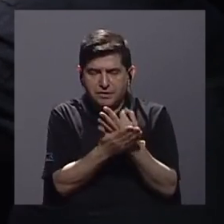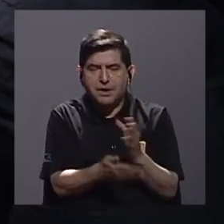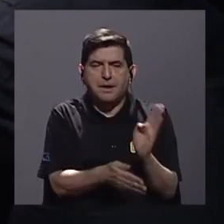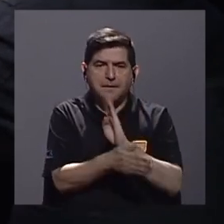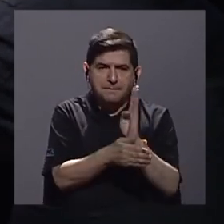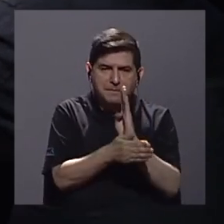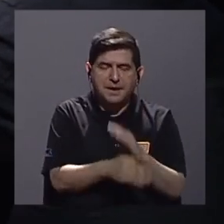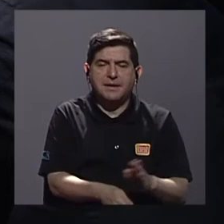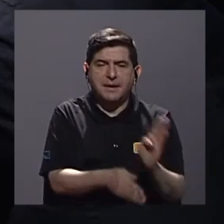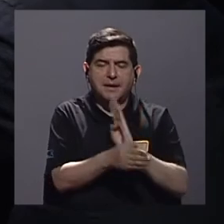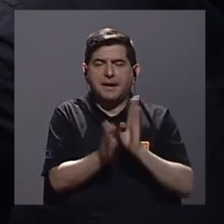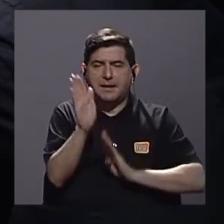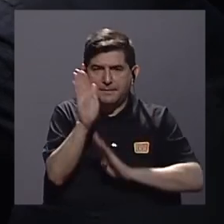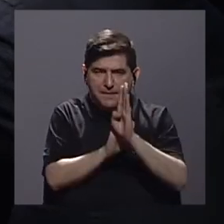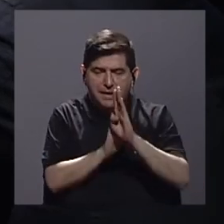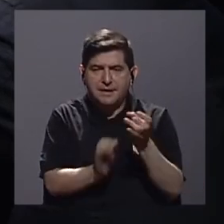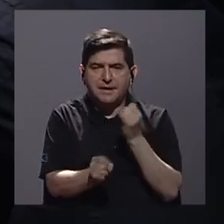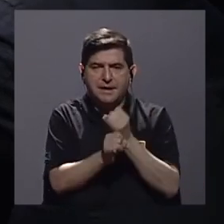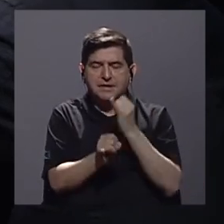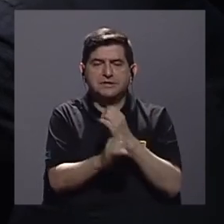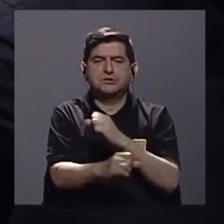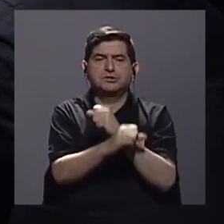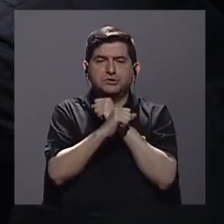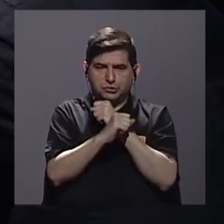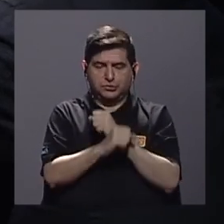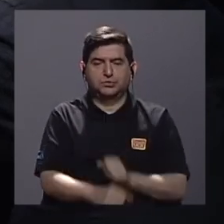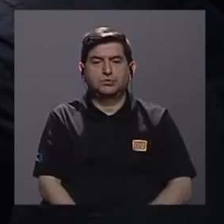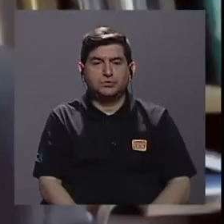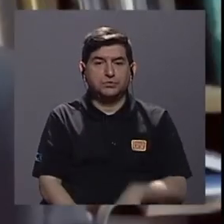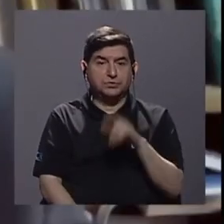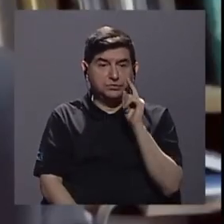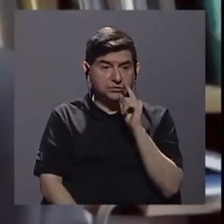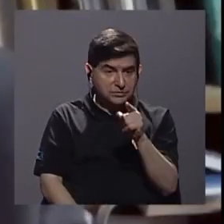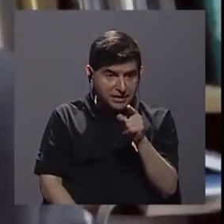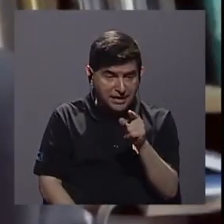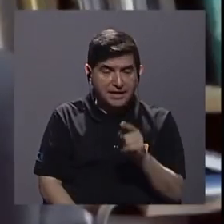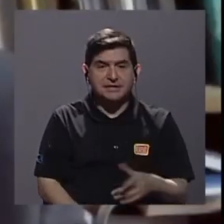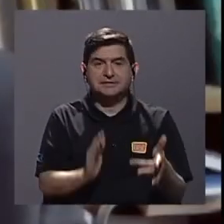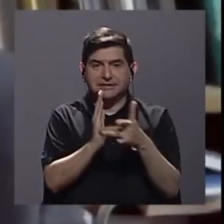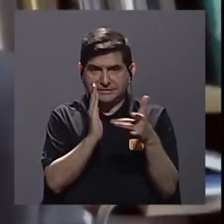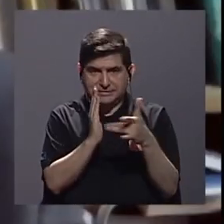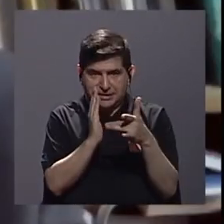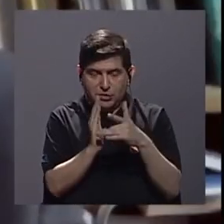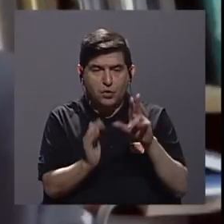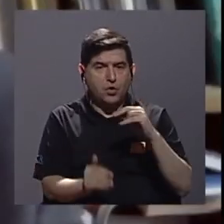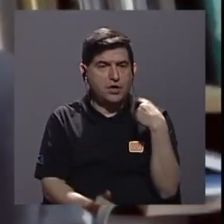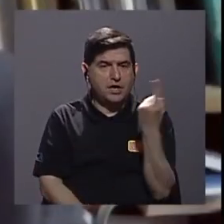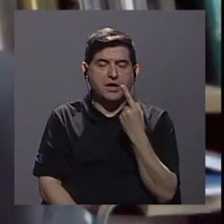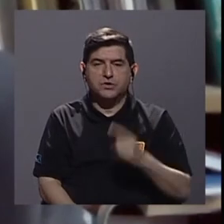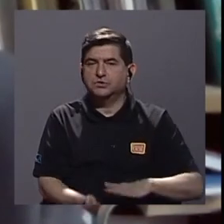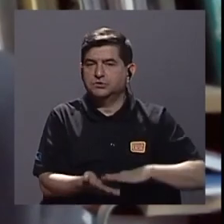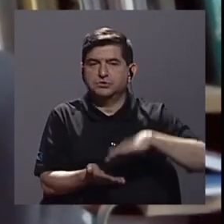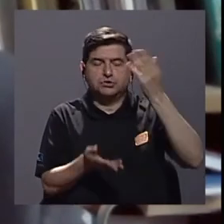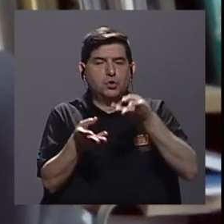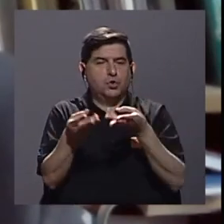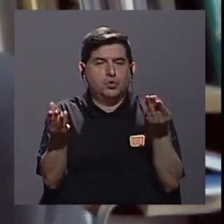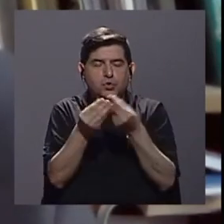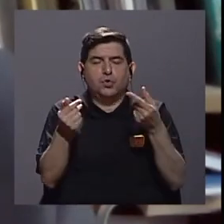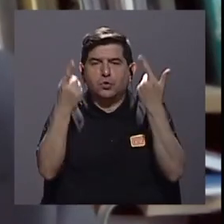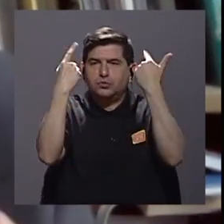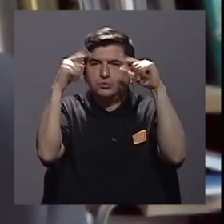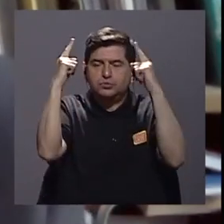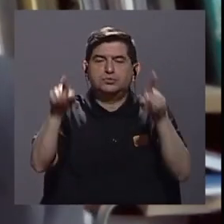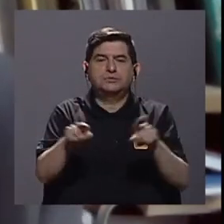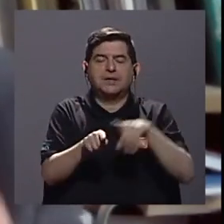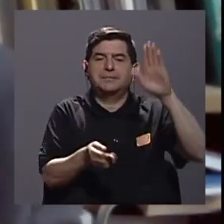banca la banca para el desarrollo el instituto de seguros etcétera que esas tecnologías no solo aumentan la productividad y la eficiencia